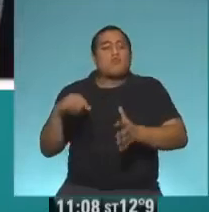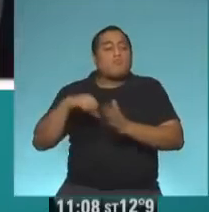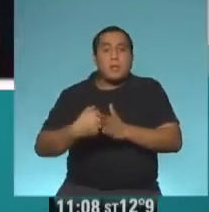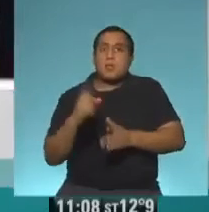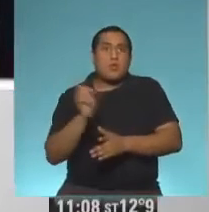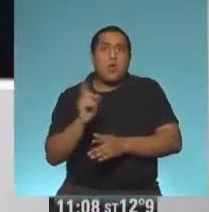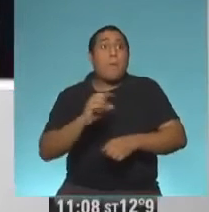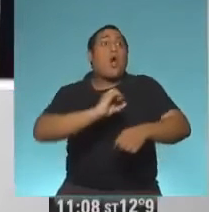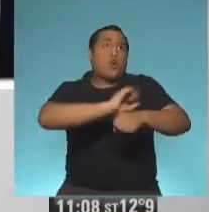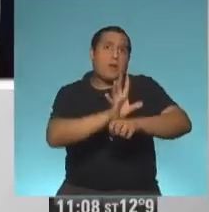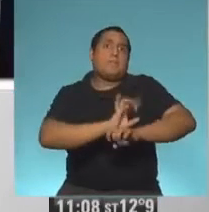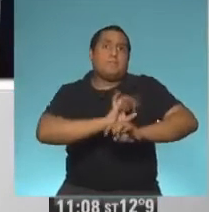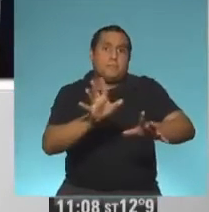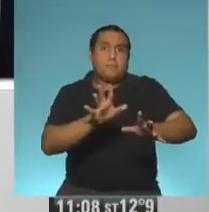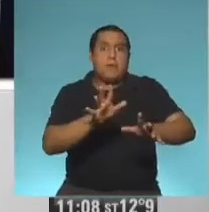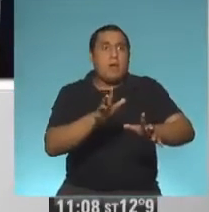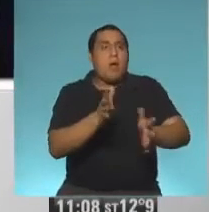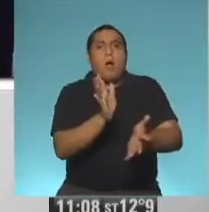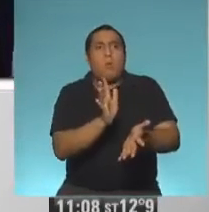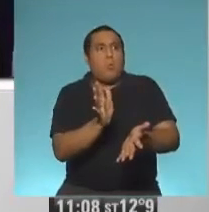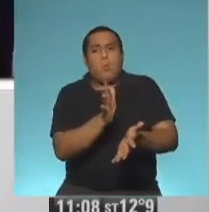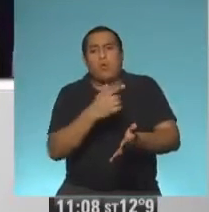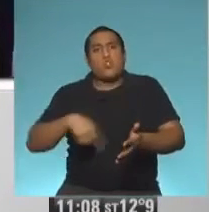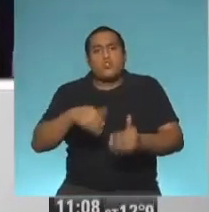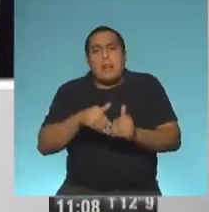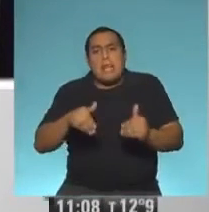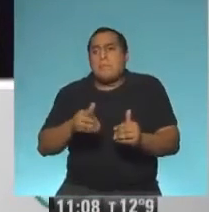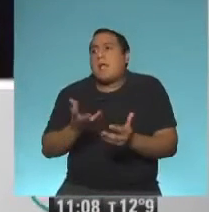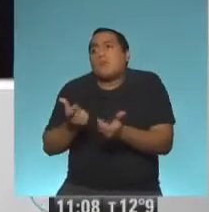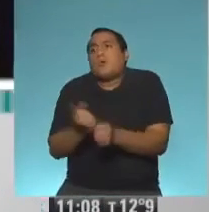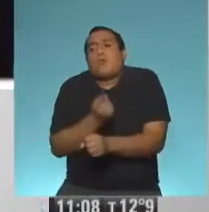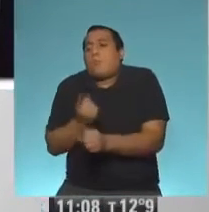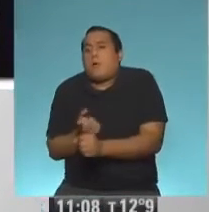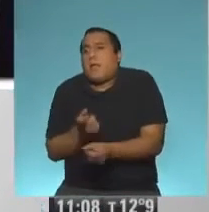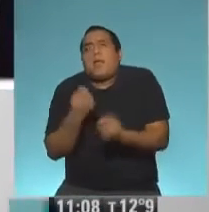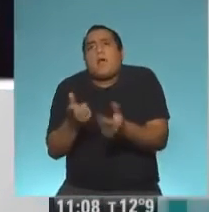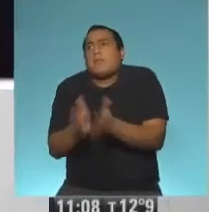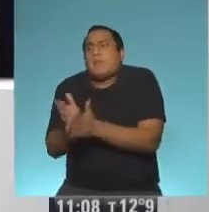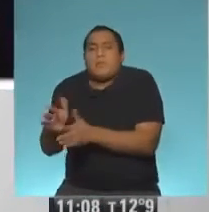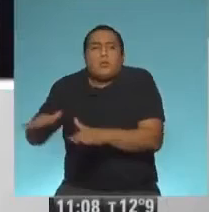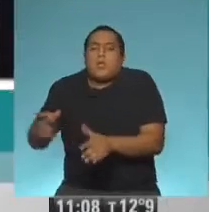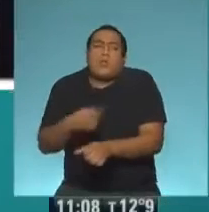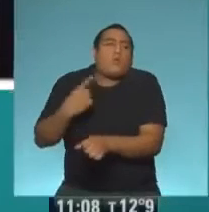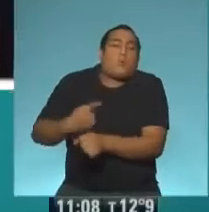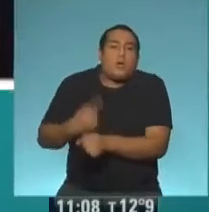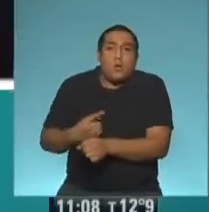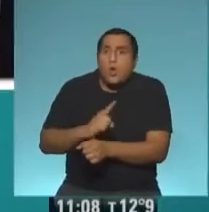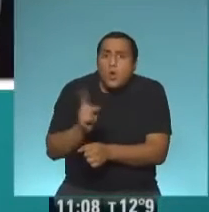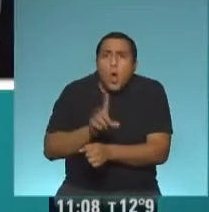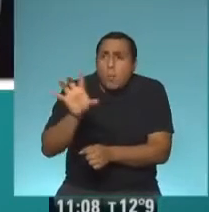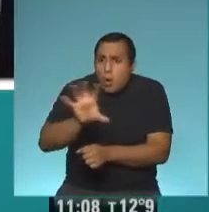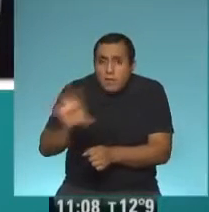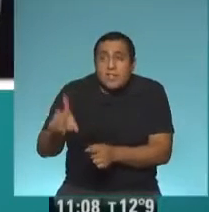que el coronavirus nos limite en poder darle tratamiento y cuidado a chicos del interior que requieren